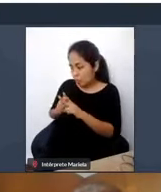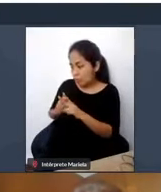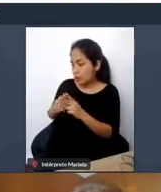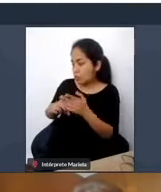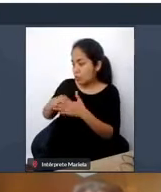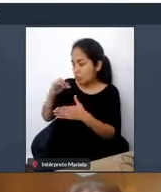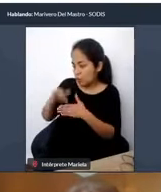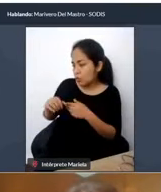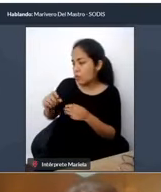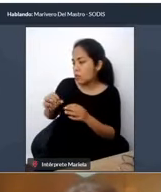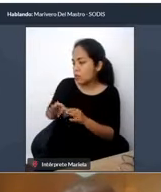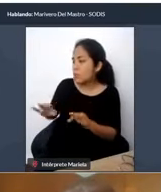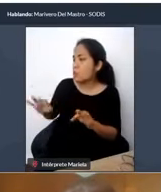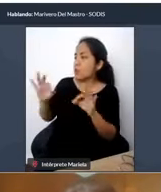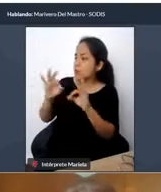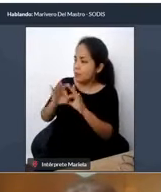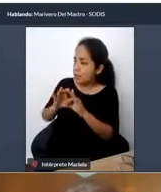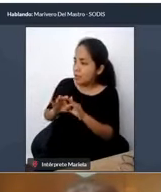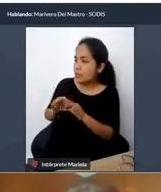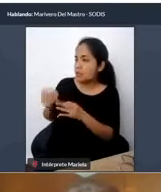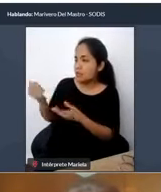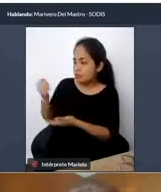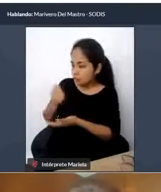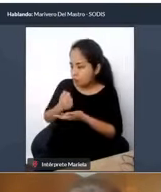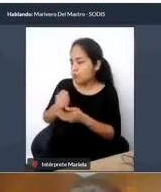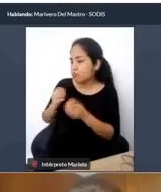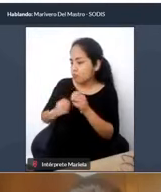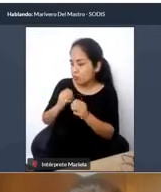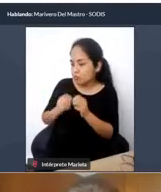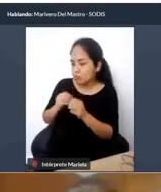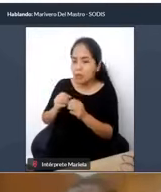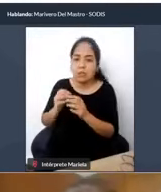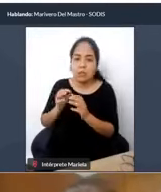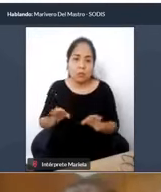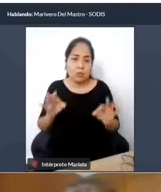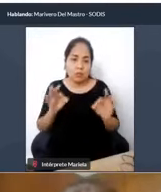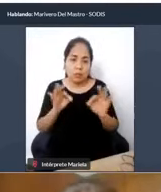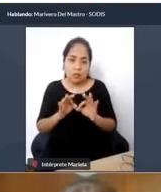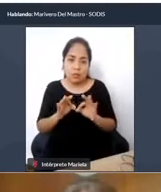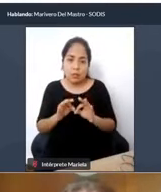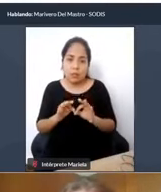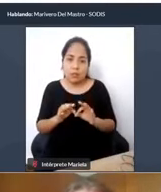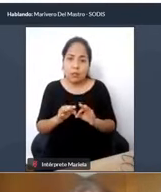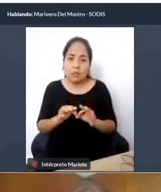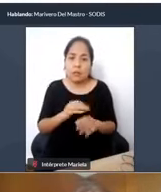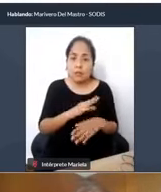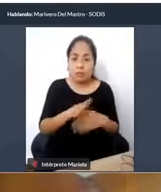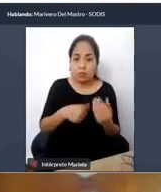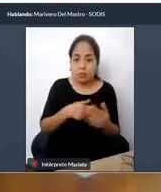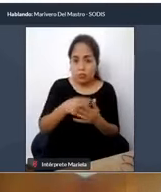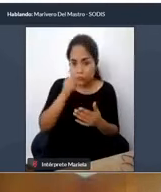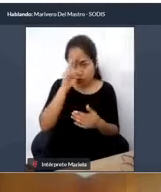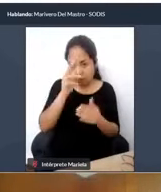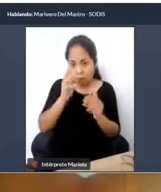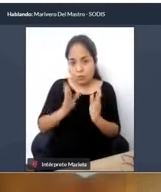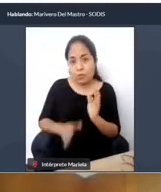resulta costoso para el país, finalmente para todos los peruanos. En el caso de la línea 20 metros es una oportunidad